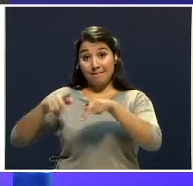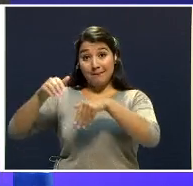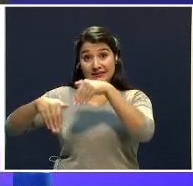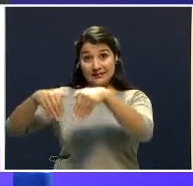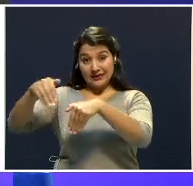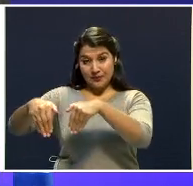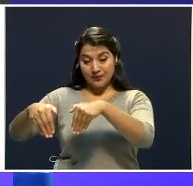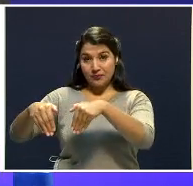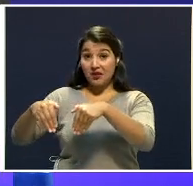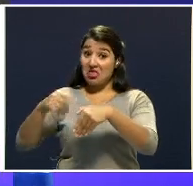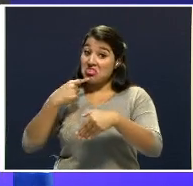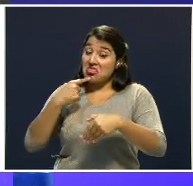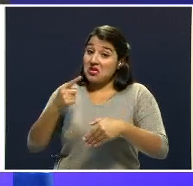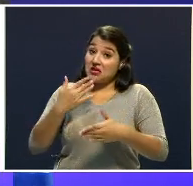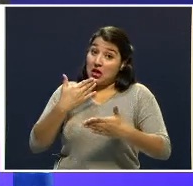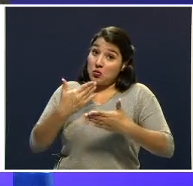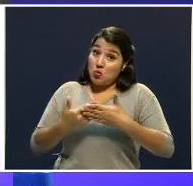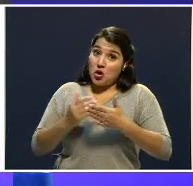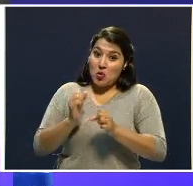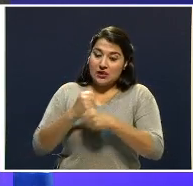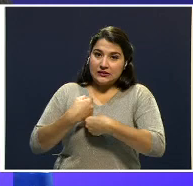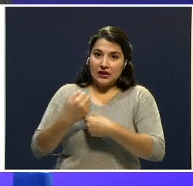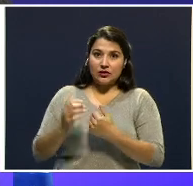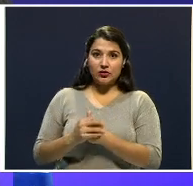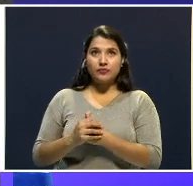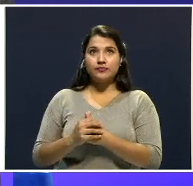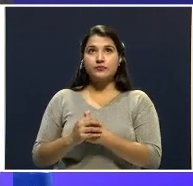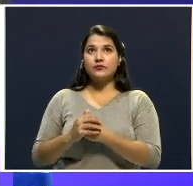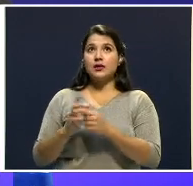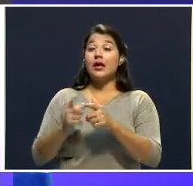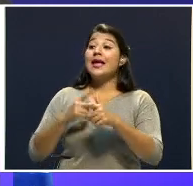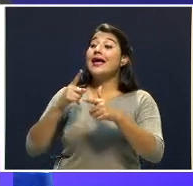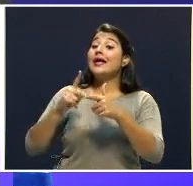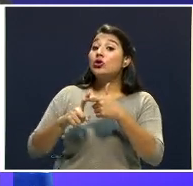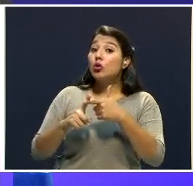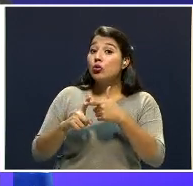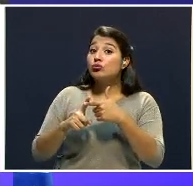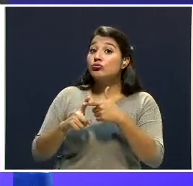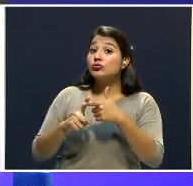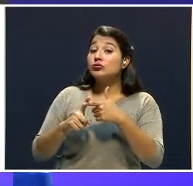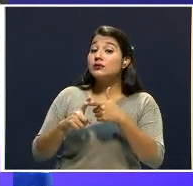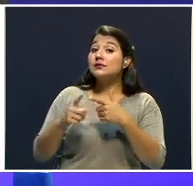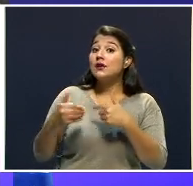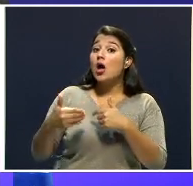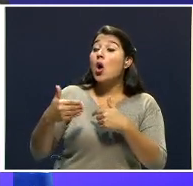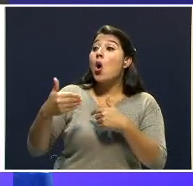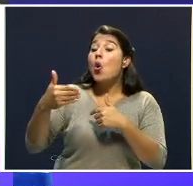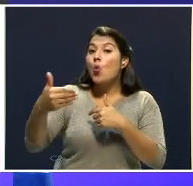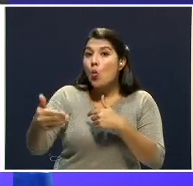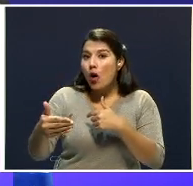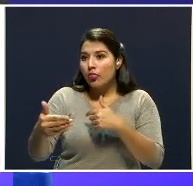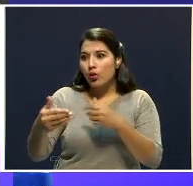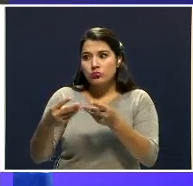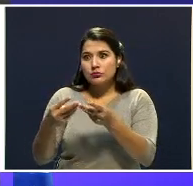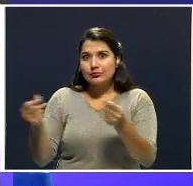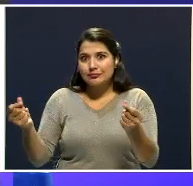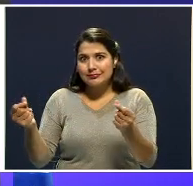El asunto es que, cuando yo se ve, desaparece, el portón metálico verde que le indiqué,